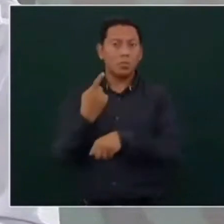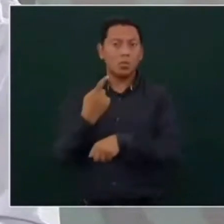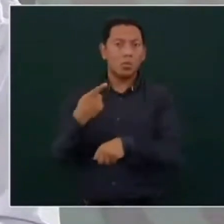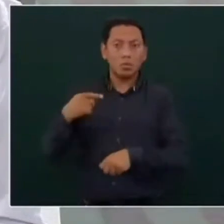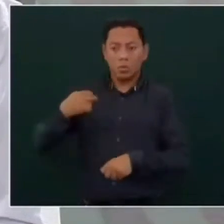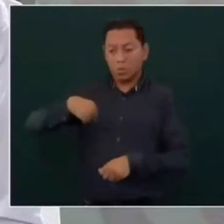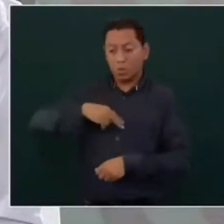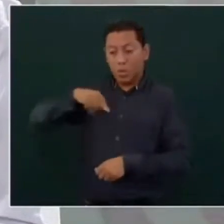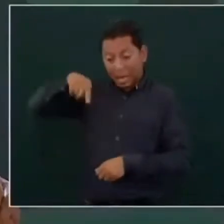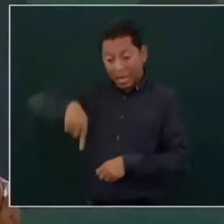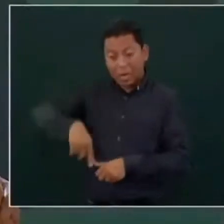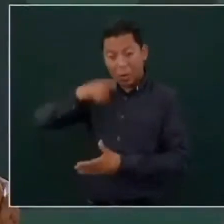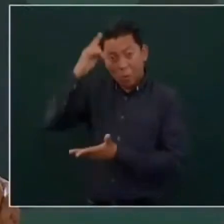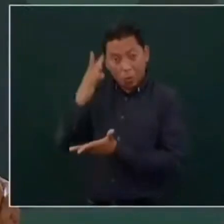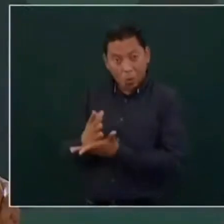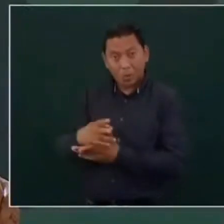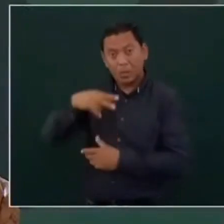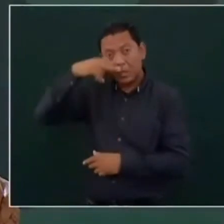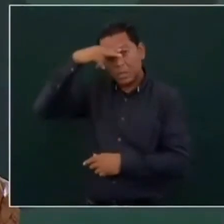ido extinguiendo.